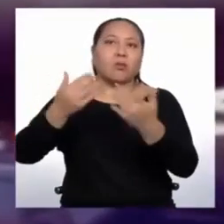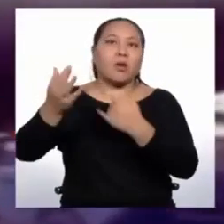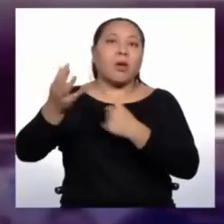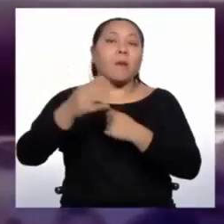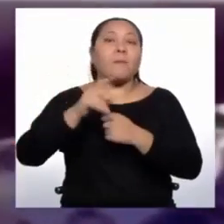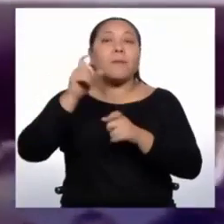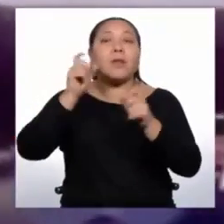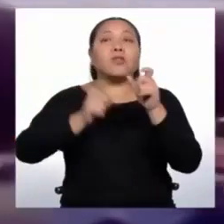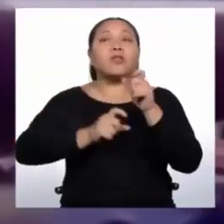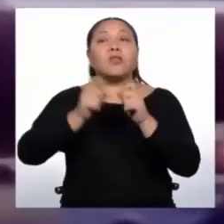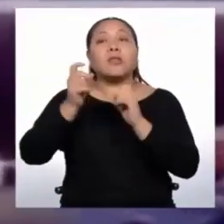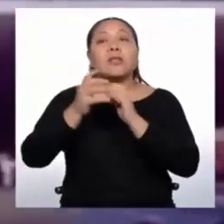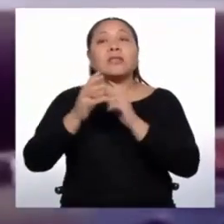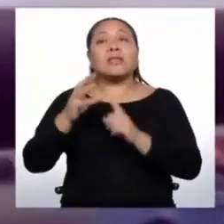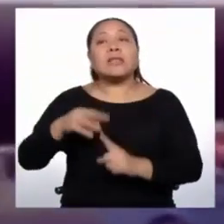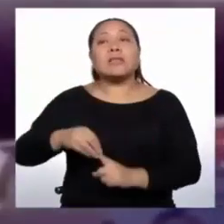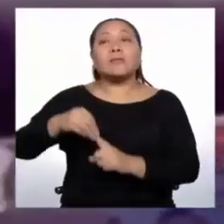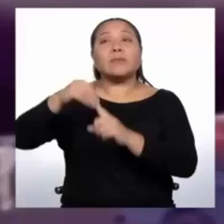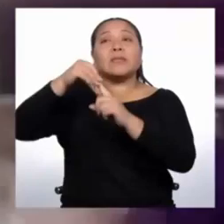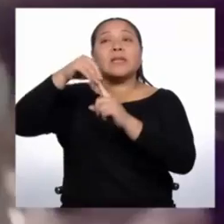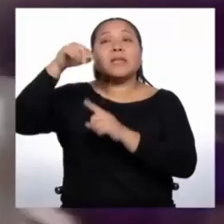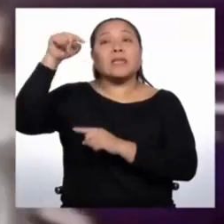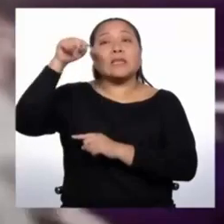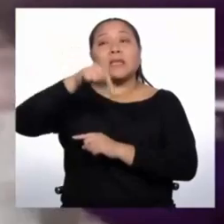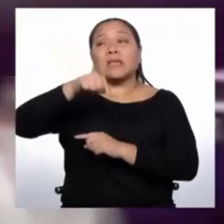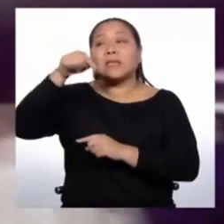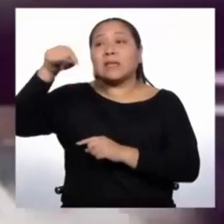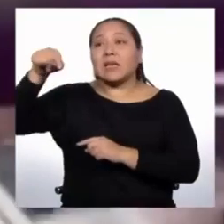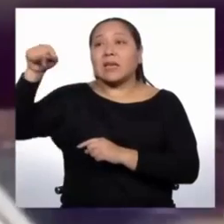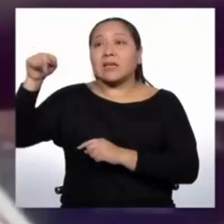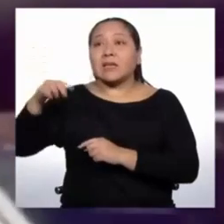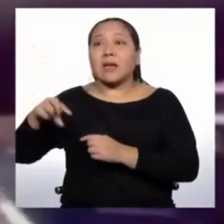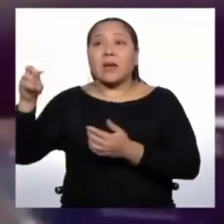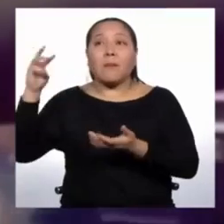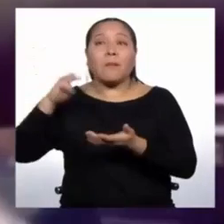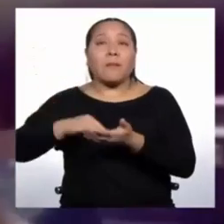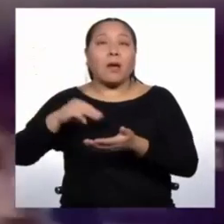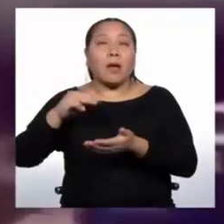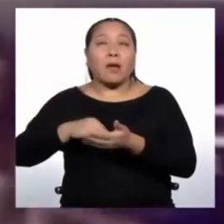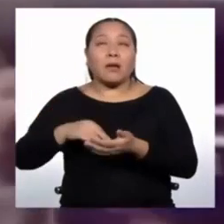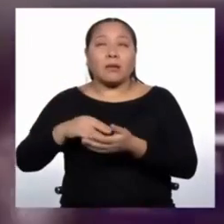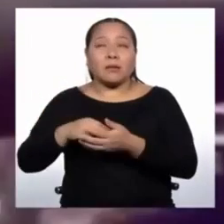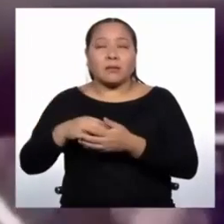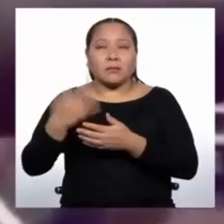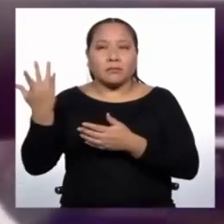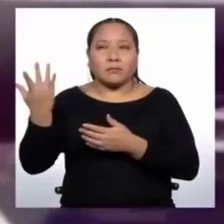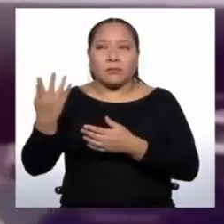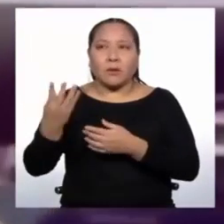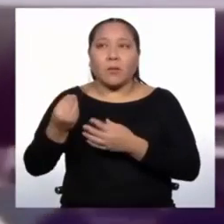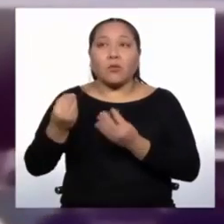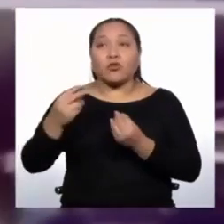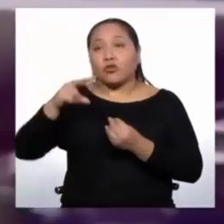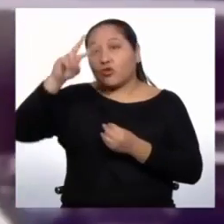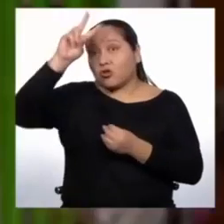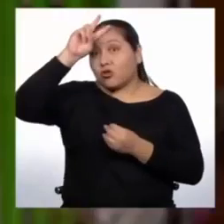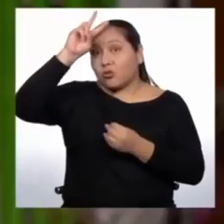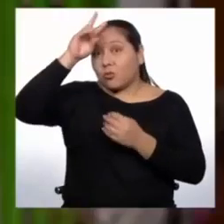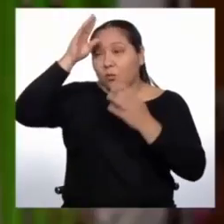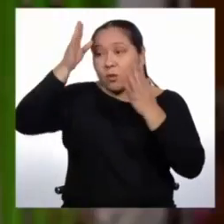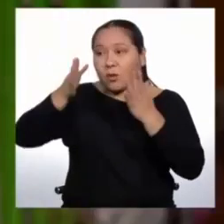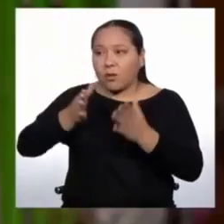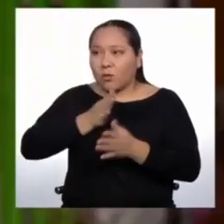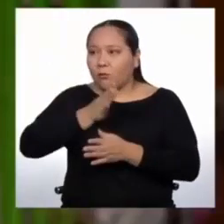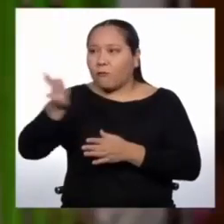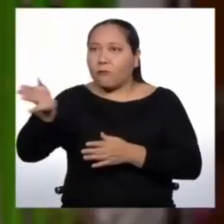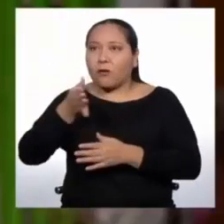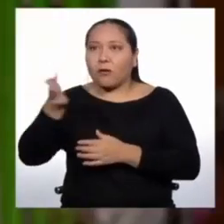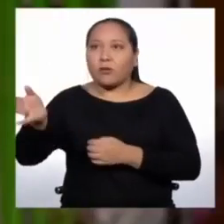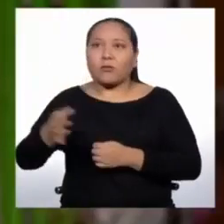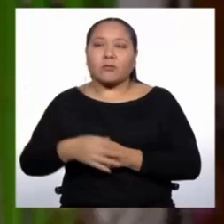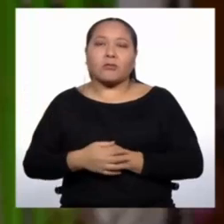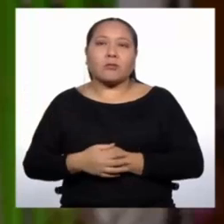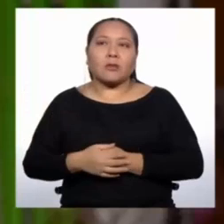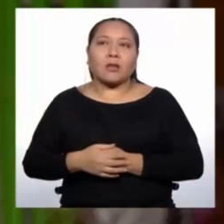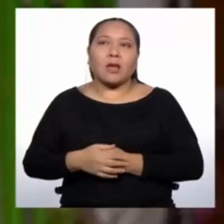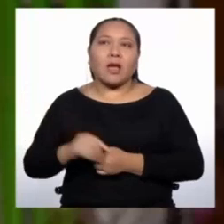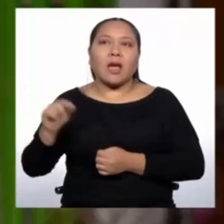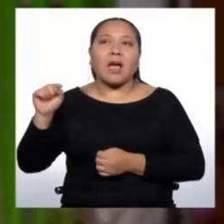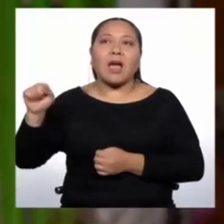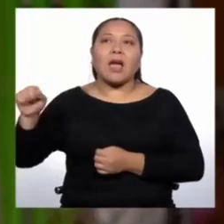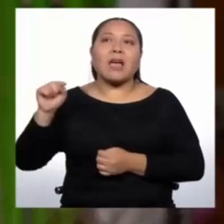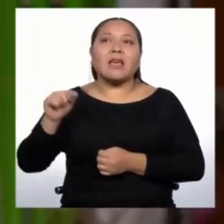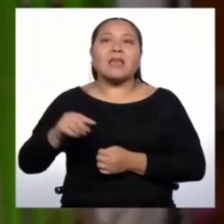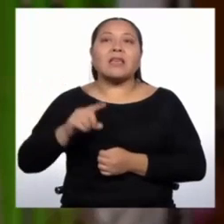profesionales de esas ramas, especialmente de las ingenierías, y muchos peruanos se fueron. Había un momento en que había más